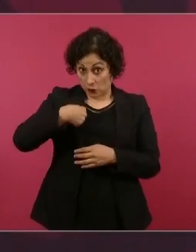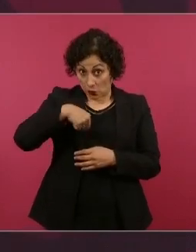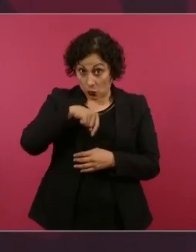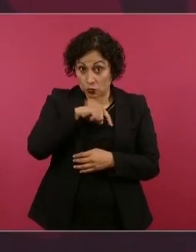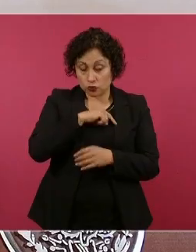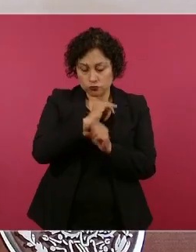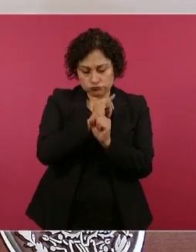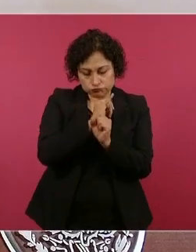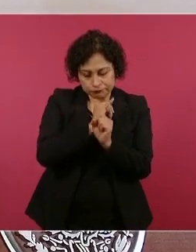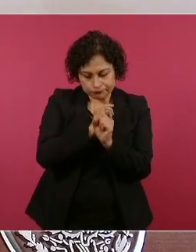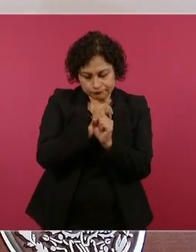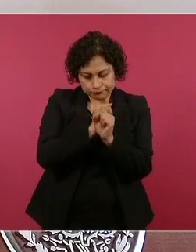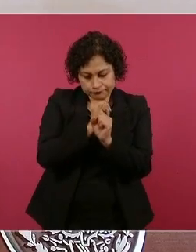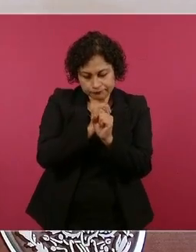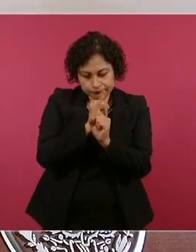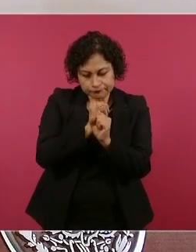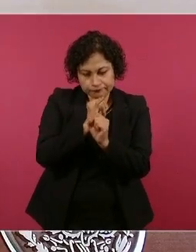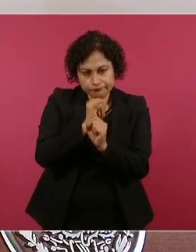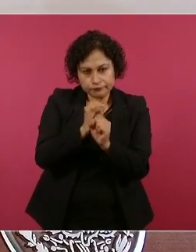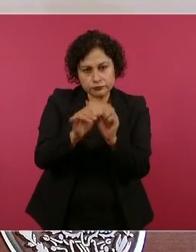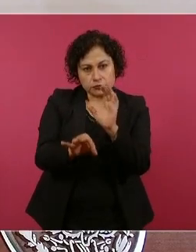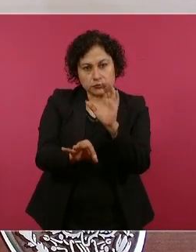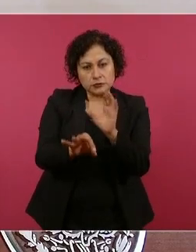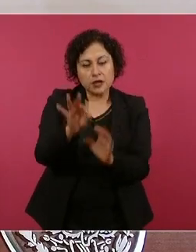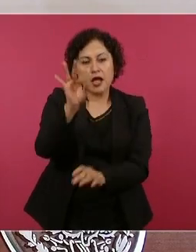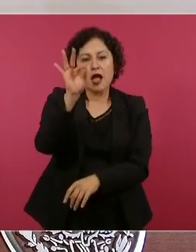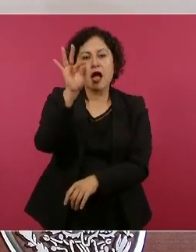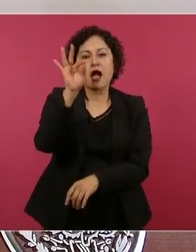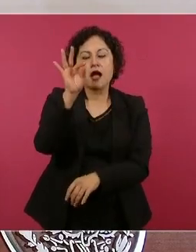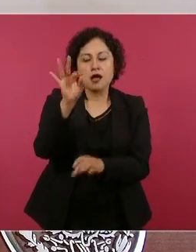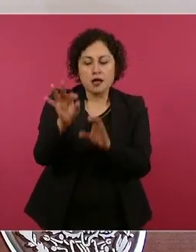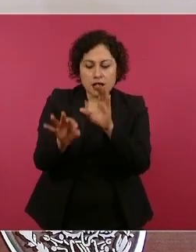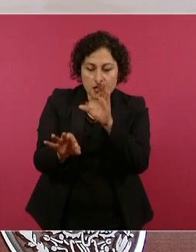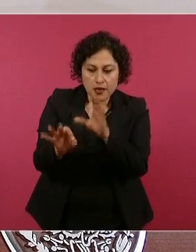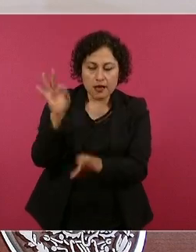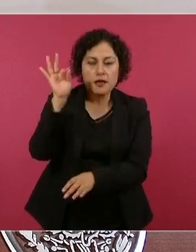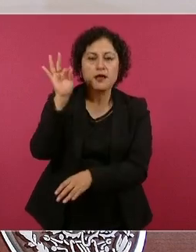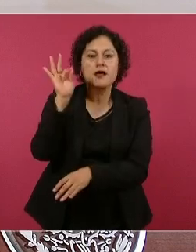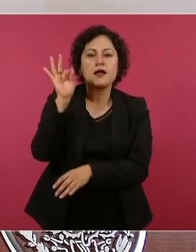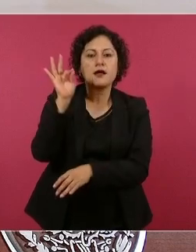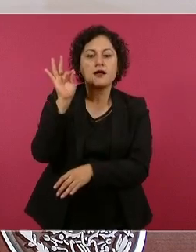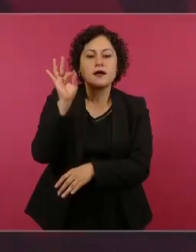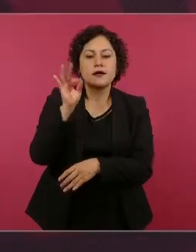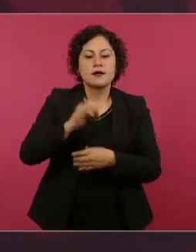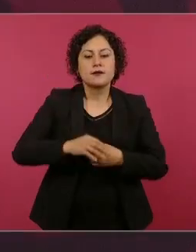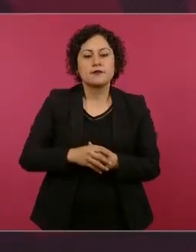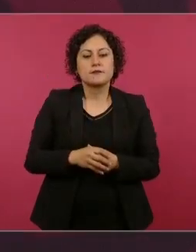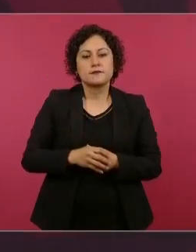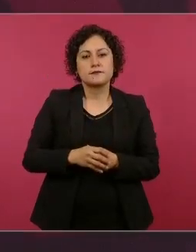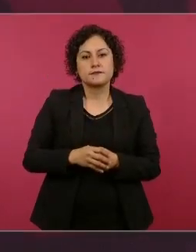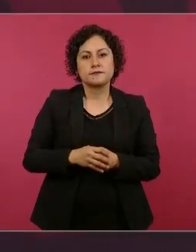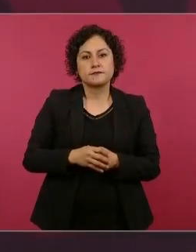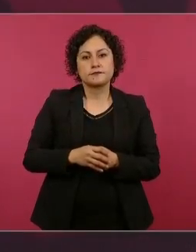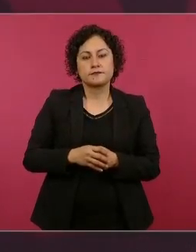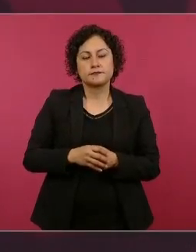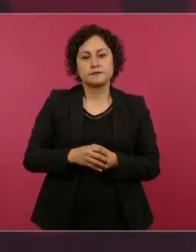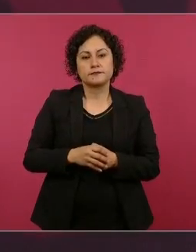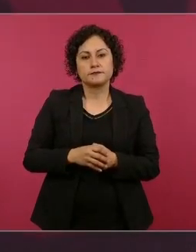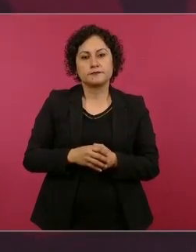restos